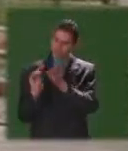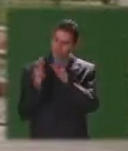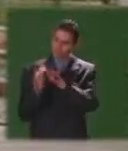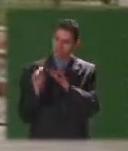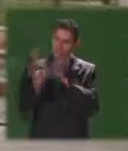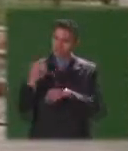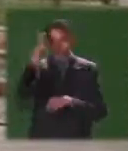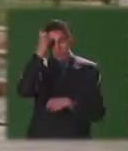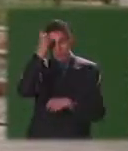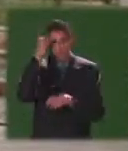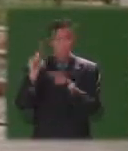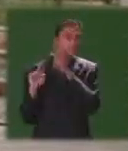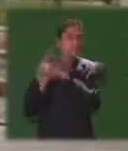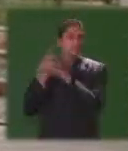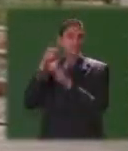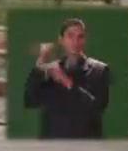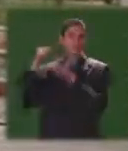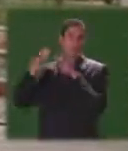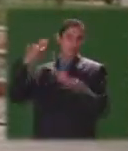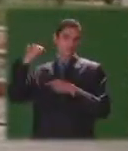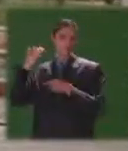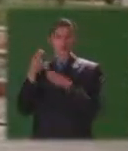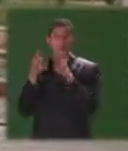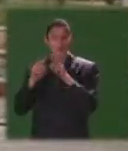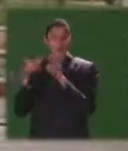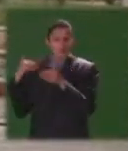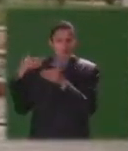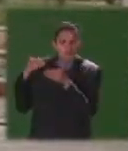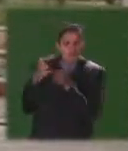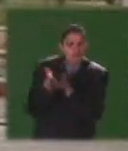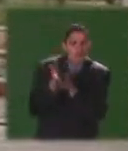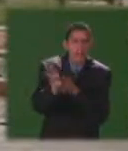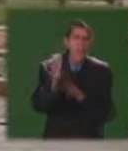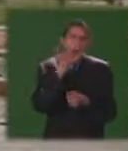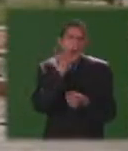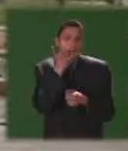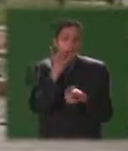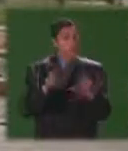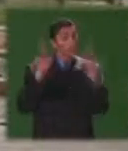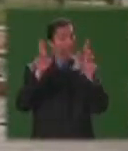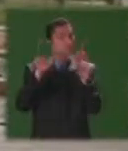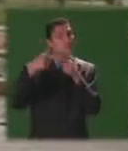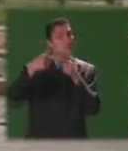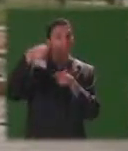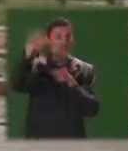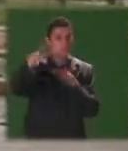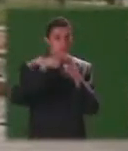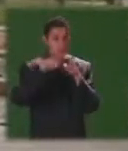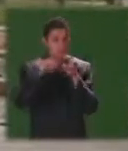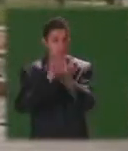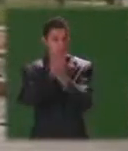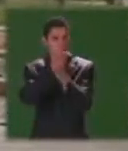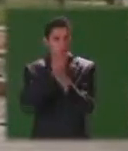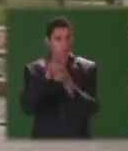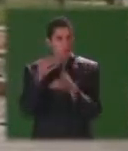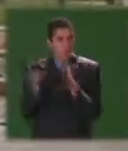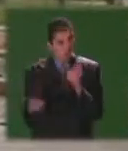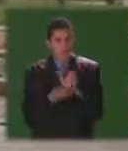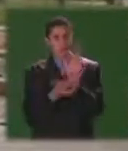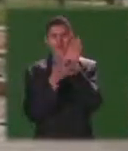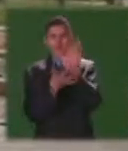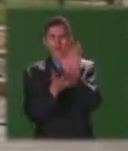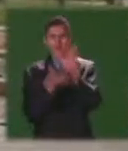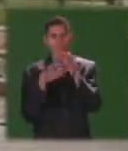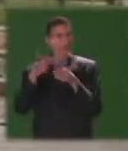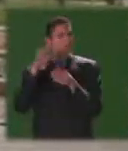a principios del siglo pasado y cómo ha sido su trascendencia con el pasar del tiempo esperamos encontrarnos con ustedes la próxima semana